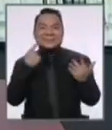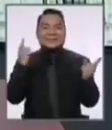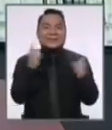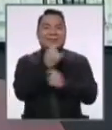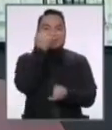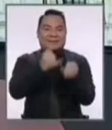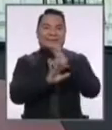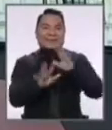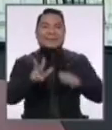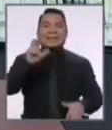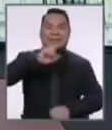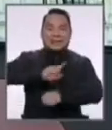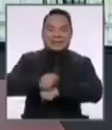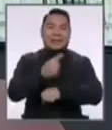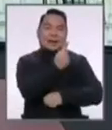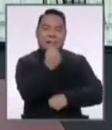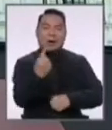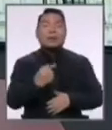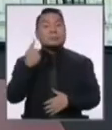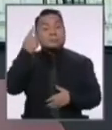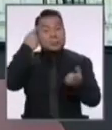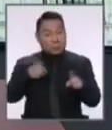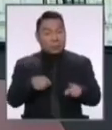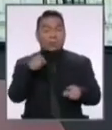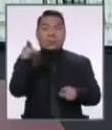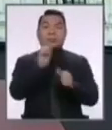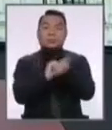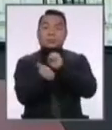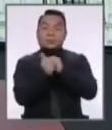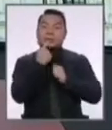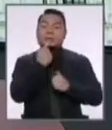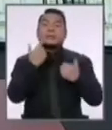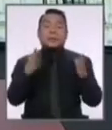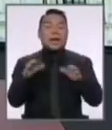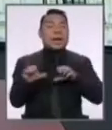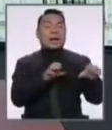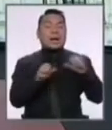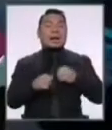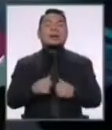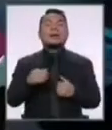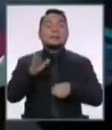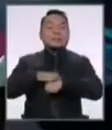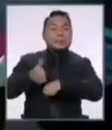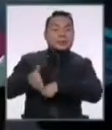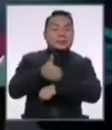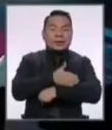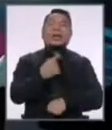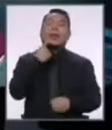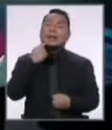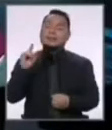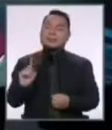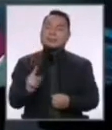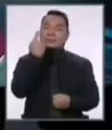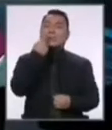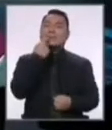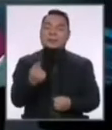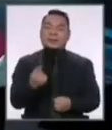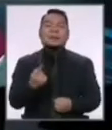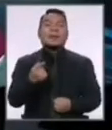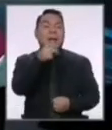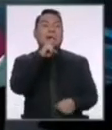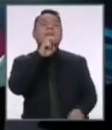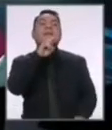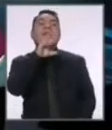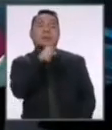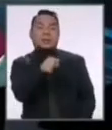ronda final 30 segundos cada uno de acuerdo al sorteo que se había realizado previamente empezamos nuevamente con la señora